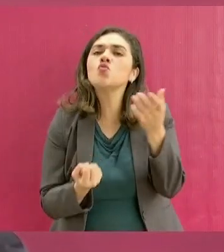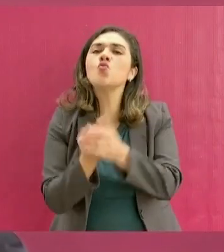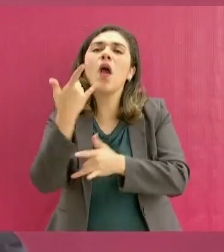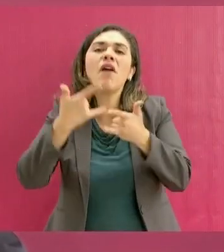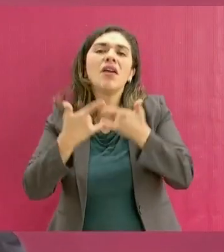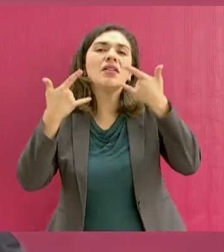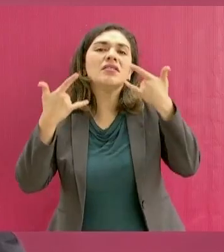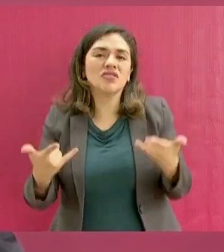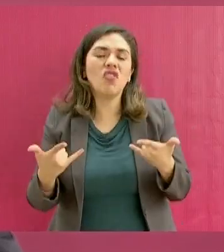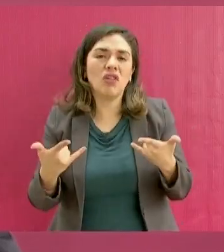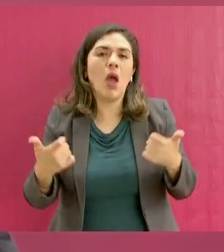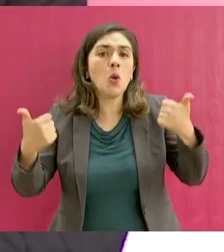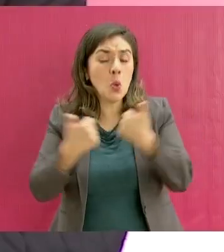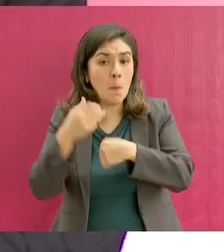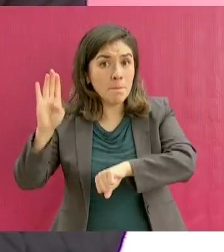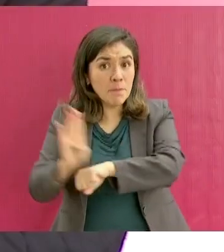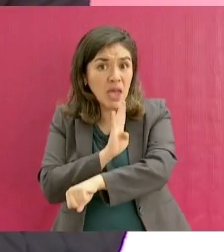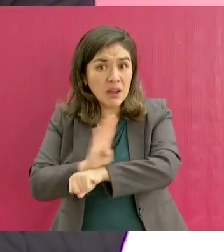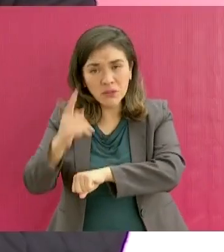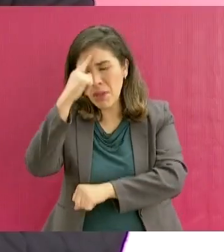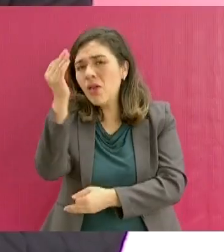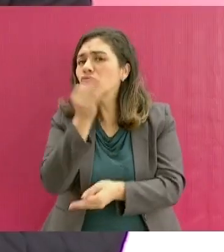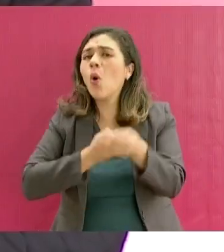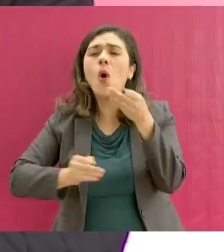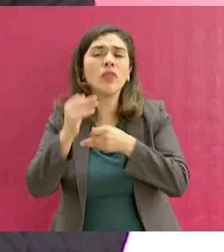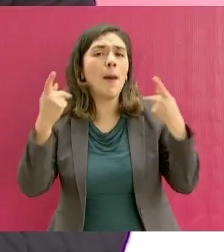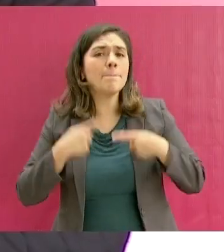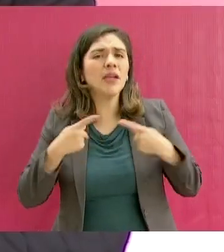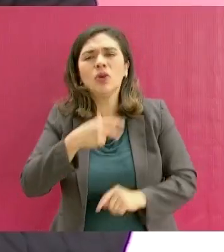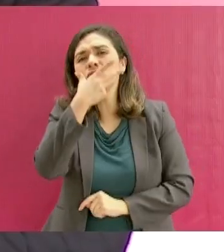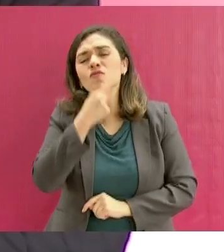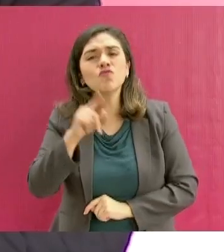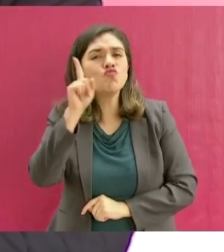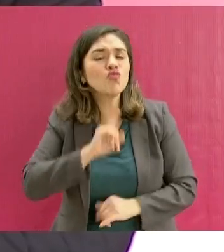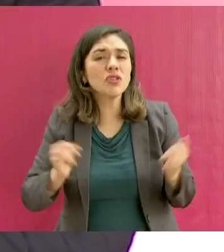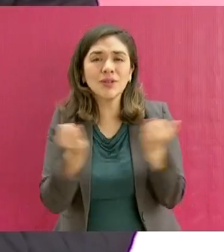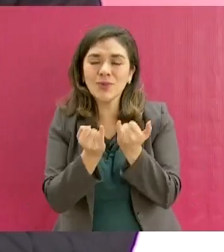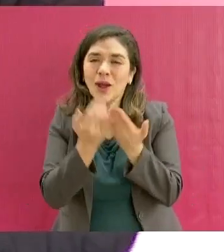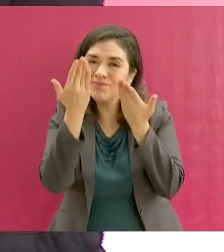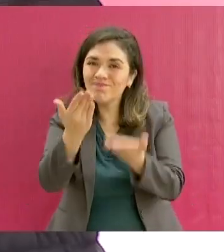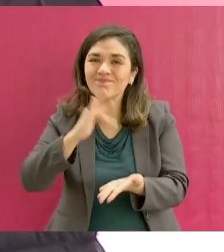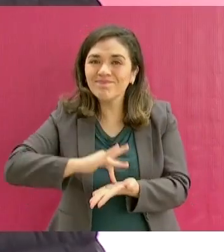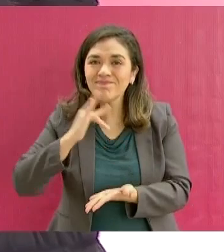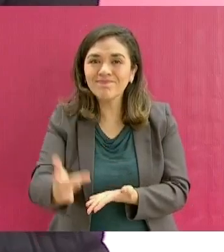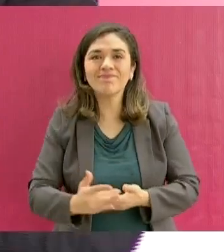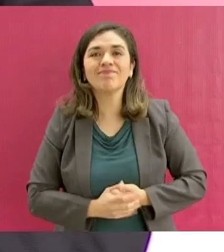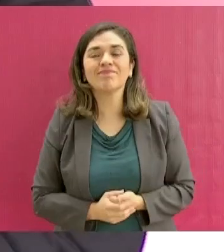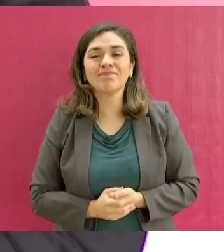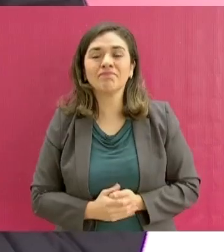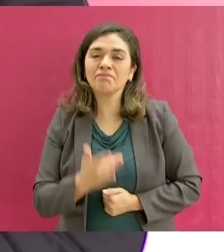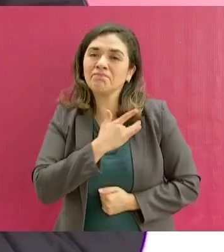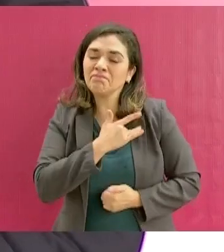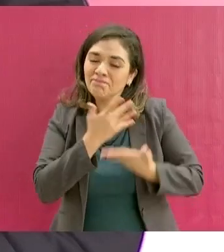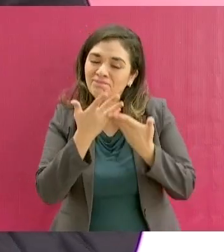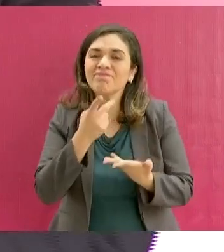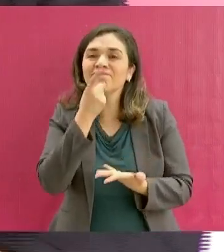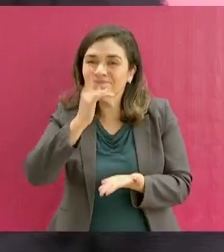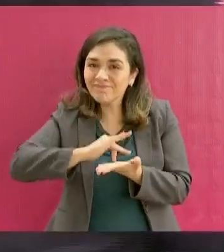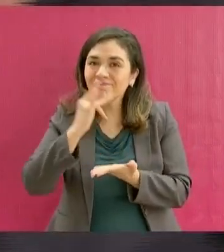en beneficio de todas y de todos. Muchas gracias de todo corazón.